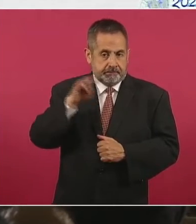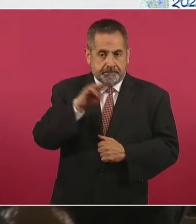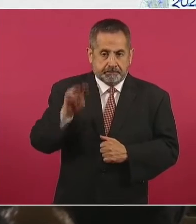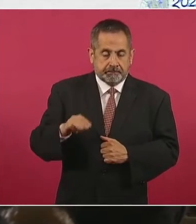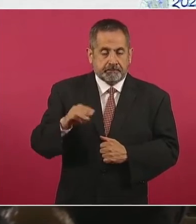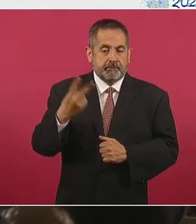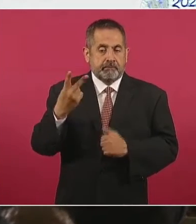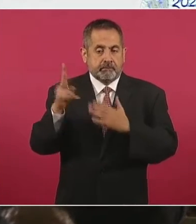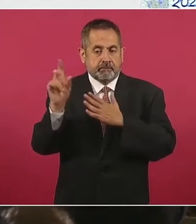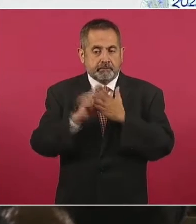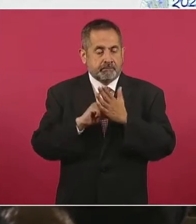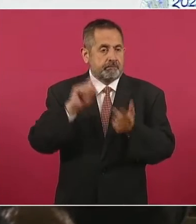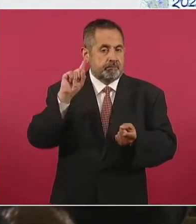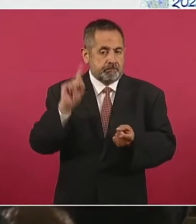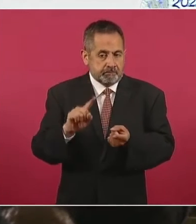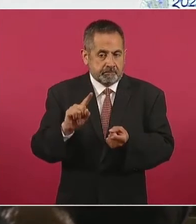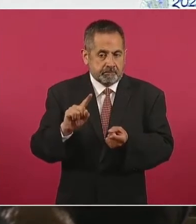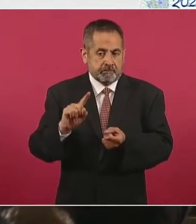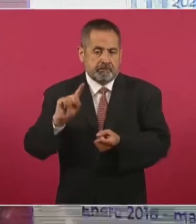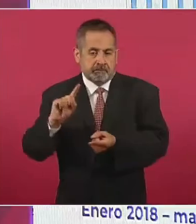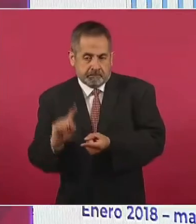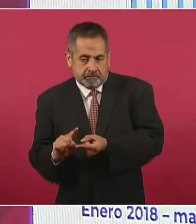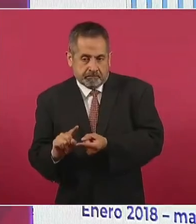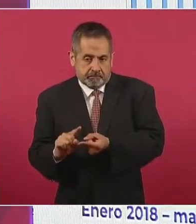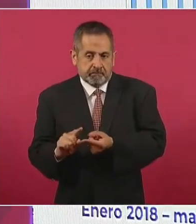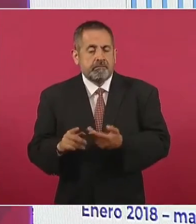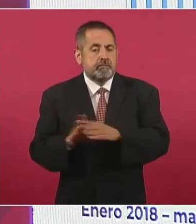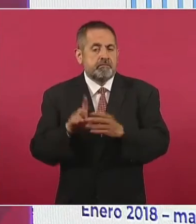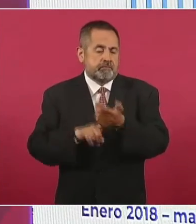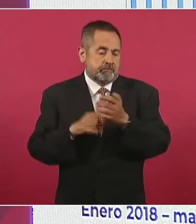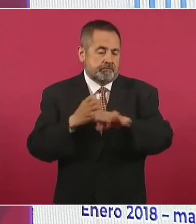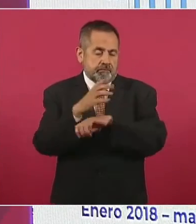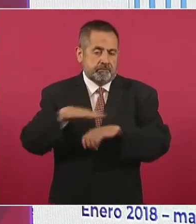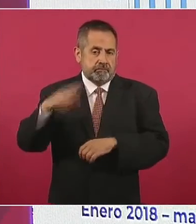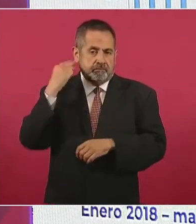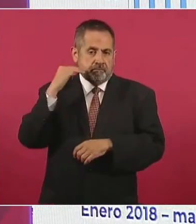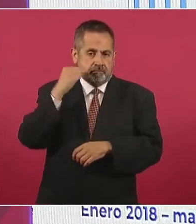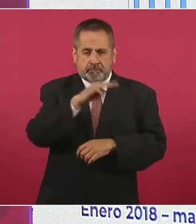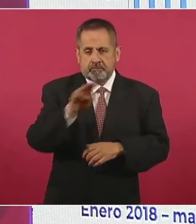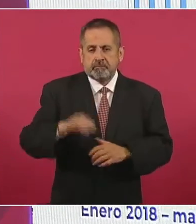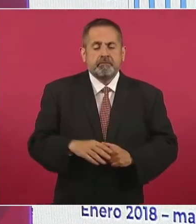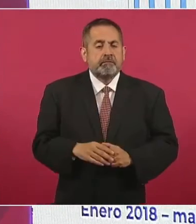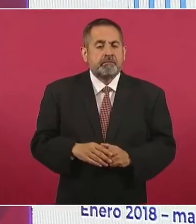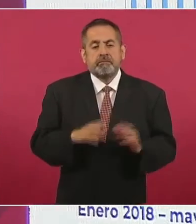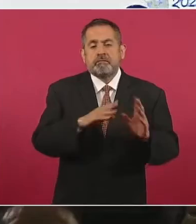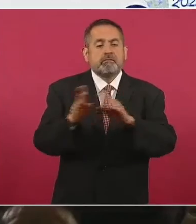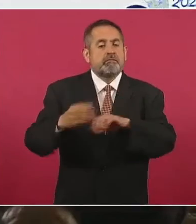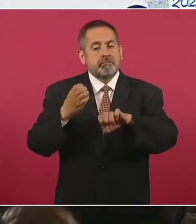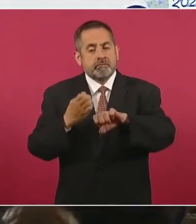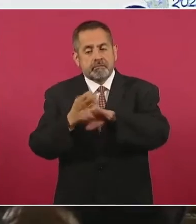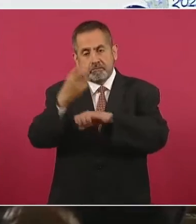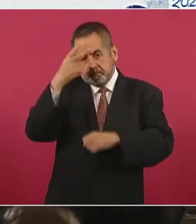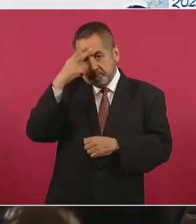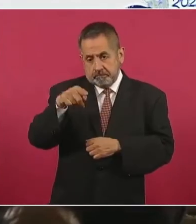baja este delito de homicidio doloso en esta entidad. Adelante, en el Estado de México también